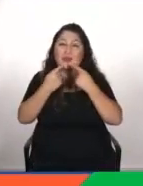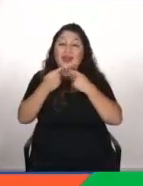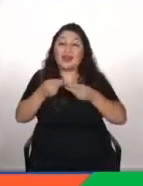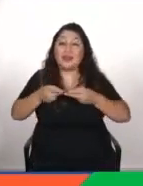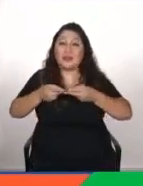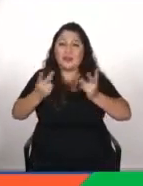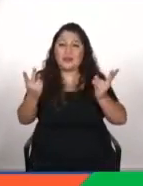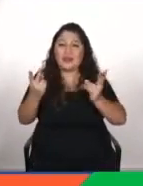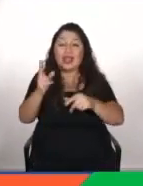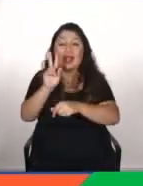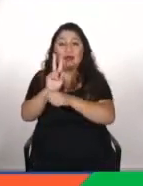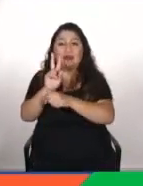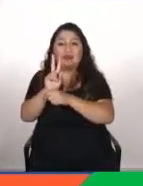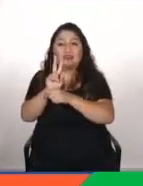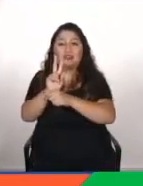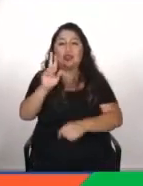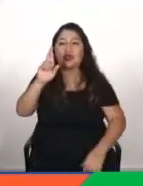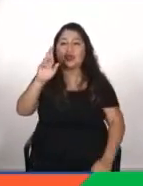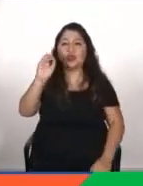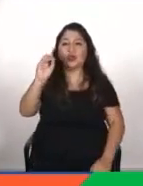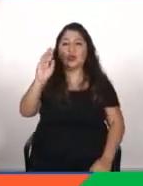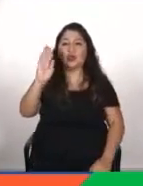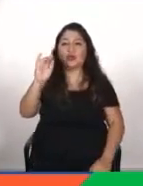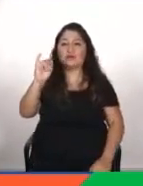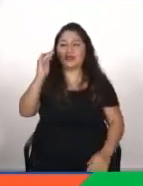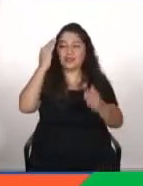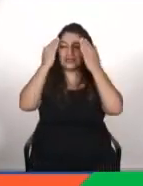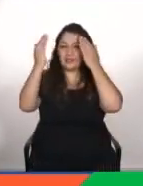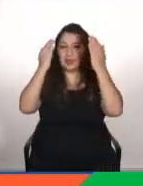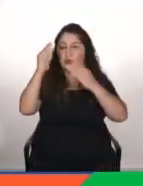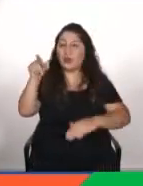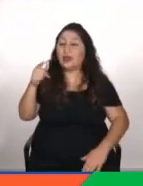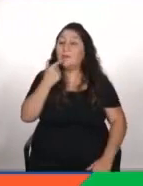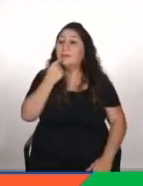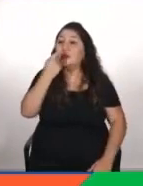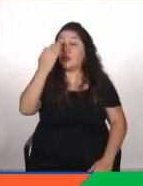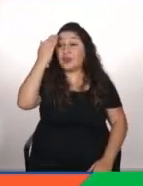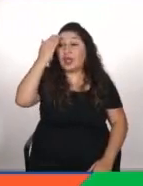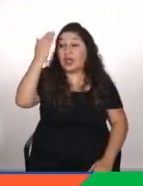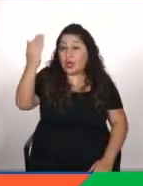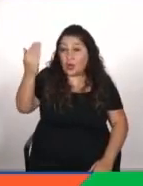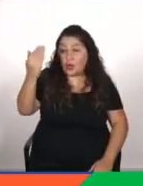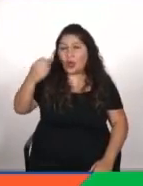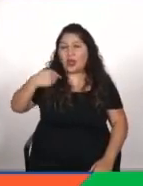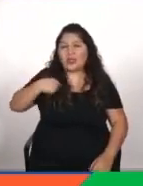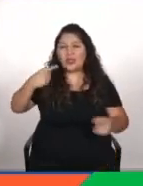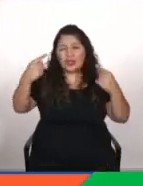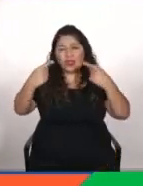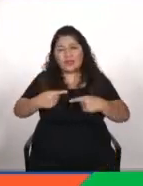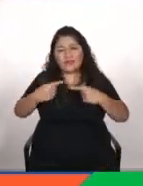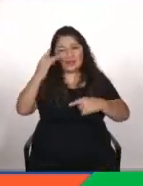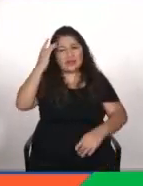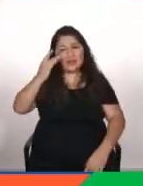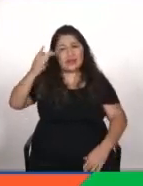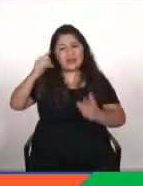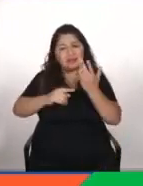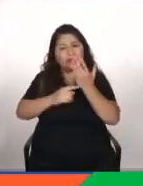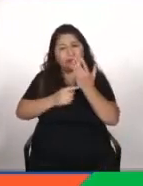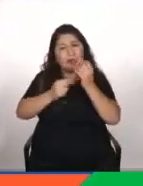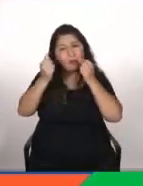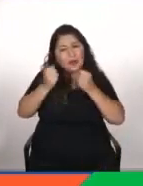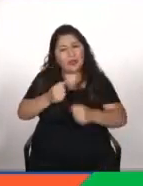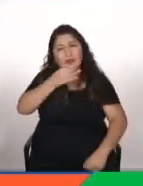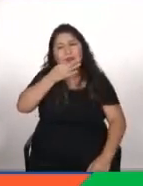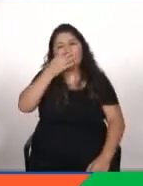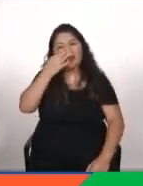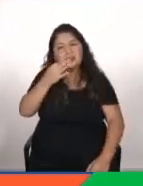divulgador chileno un saludo al profe Roby que pregunta hola tengo un debate constante sobre la inteligencia artificial ¿podemos decir que algún día una de